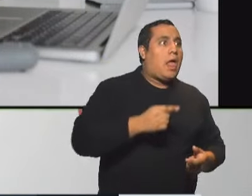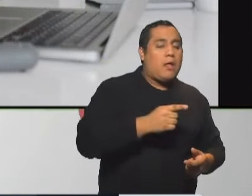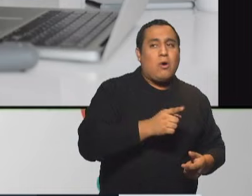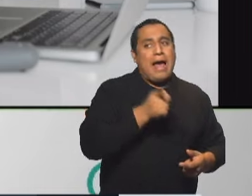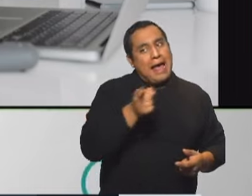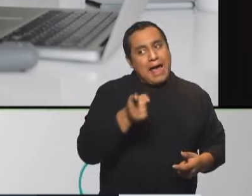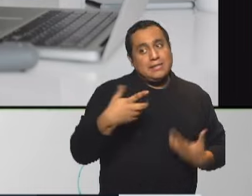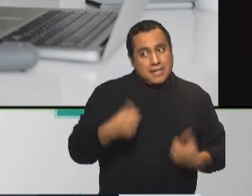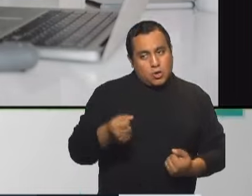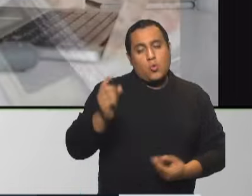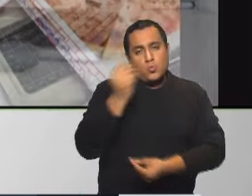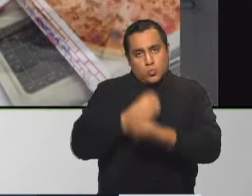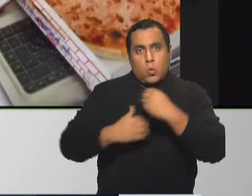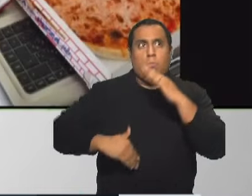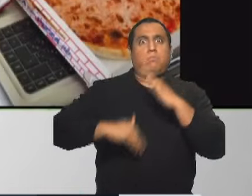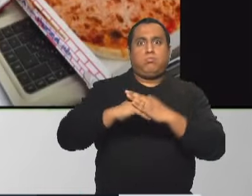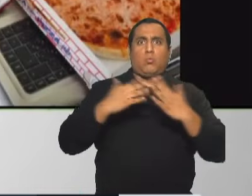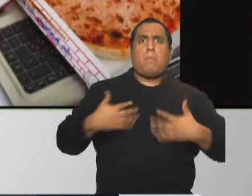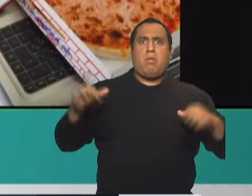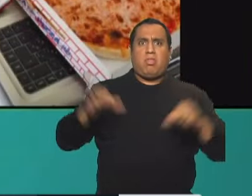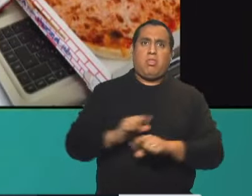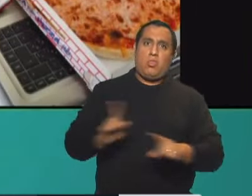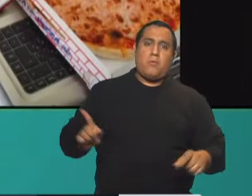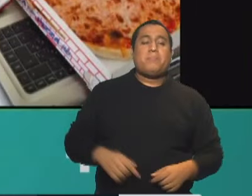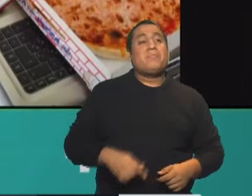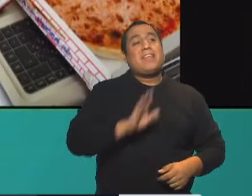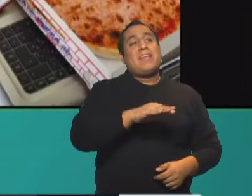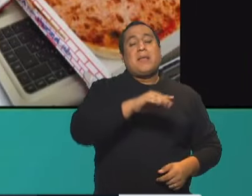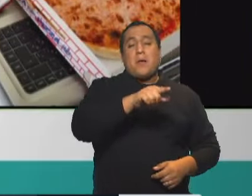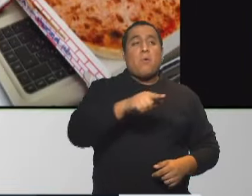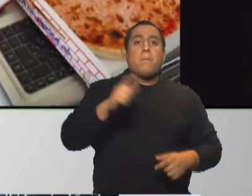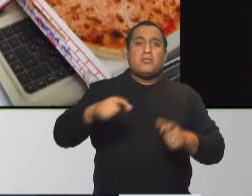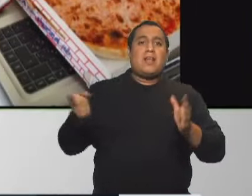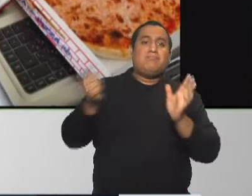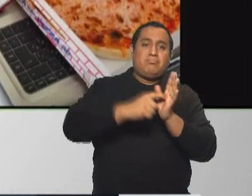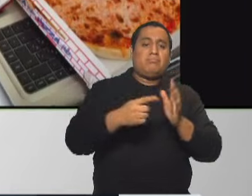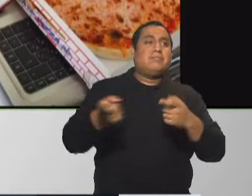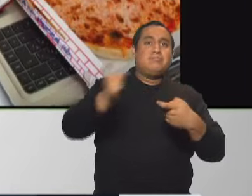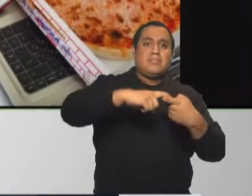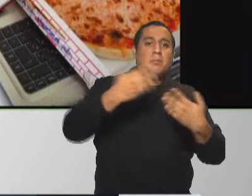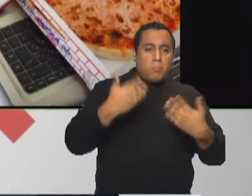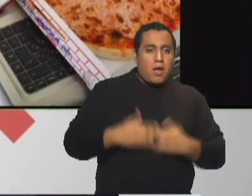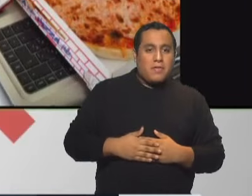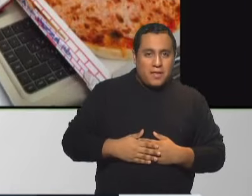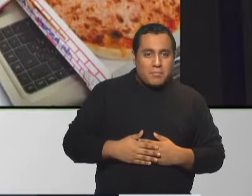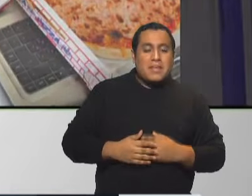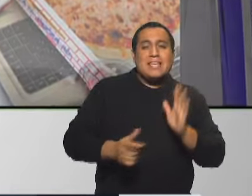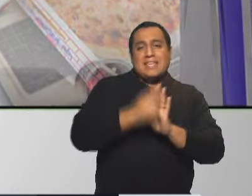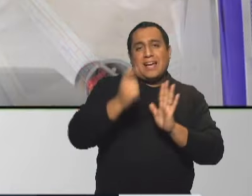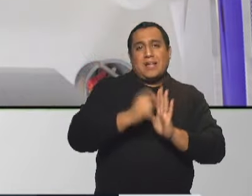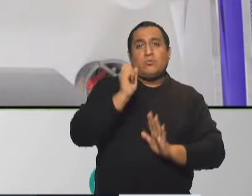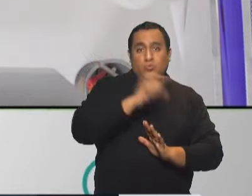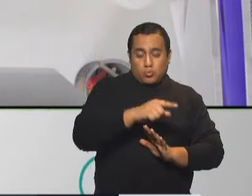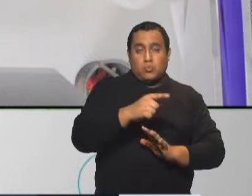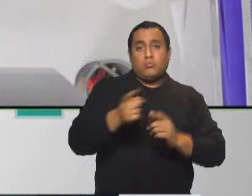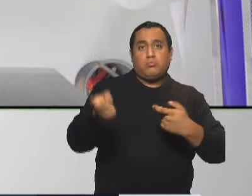dar esa ciudad, pero que además no te va a hacer mal. María de Los Ángeles, quiero decirle a la gente que te puede seguir en Doctora Sánchez Calvín en tus redes sociales, que